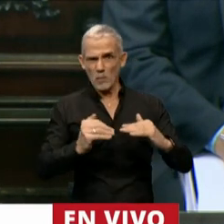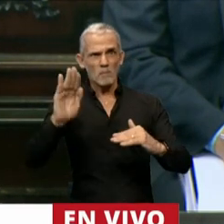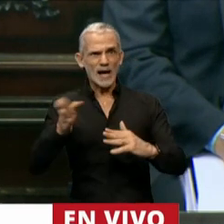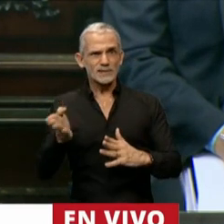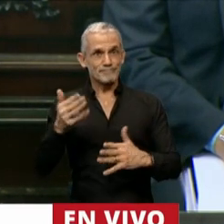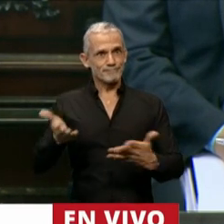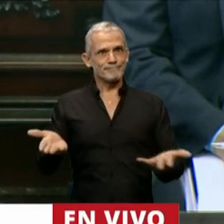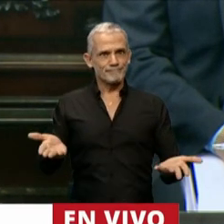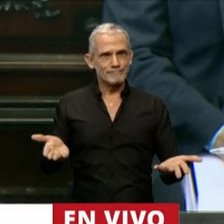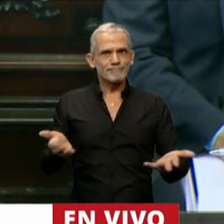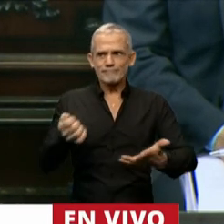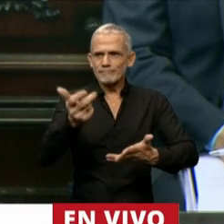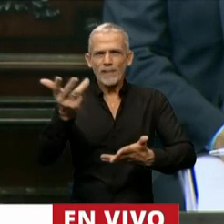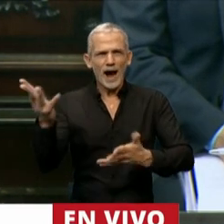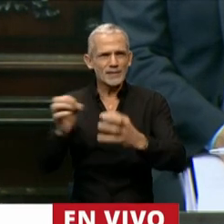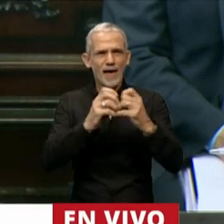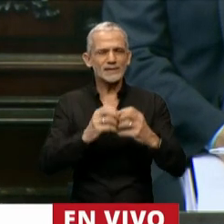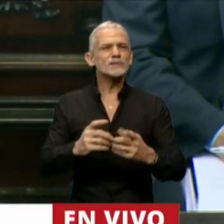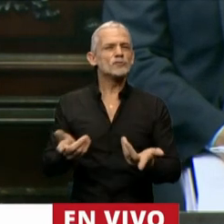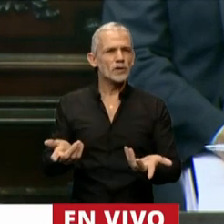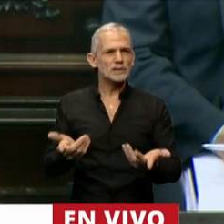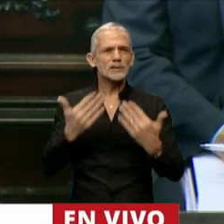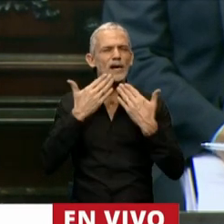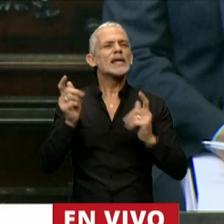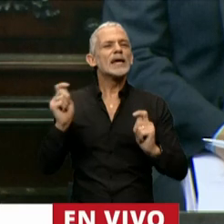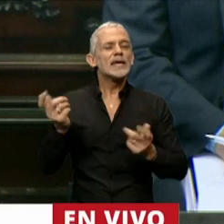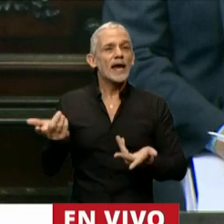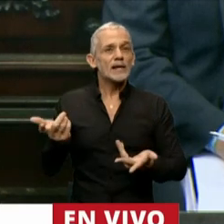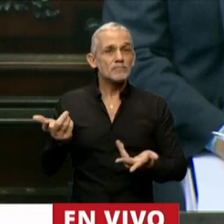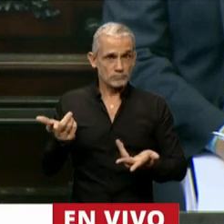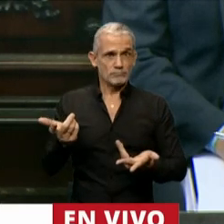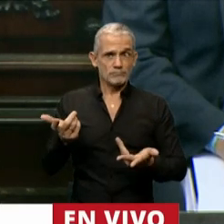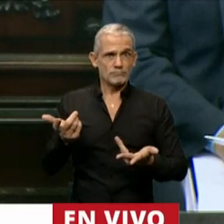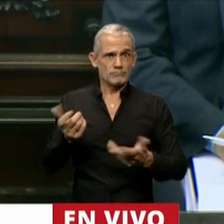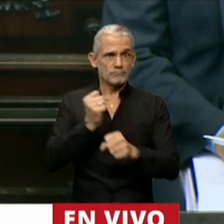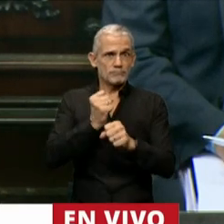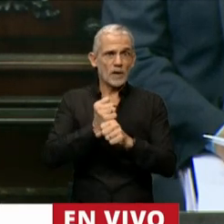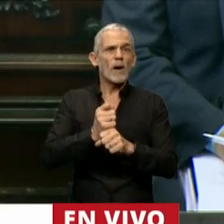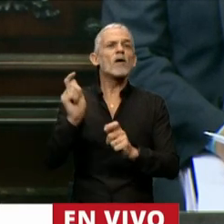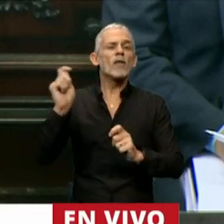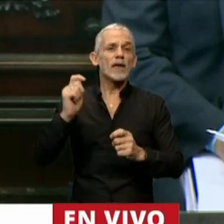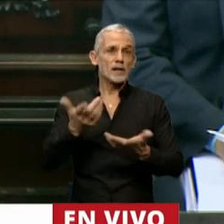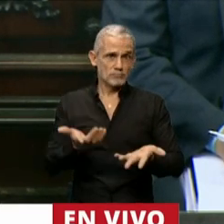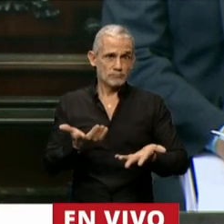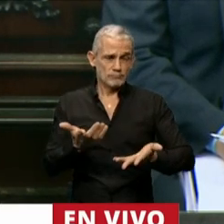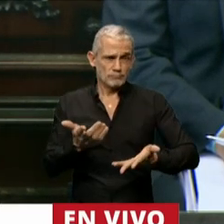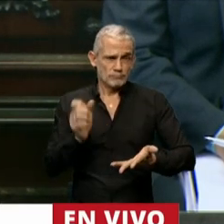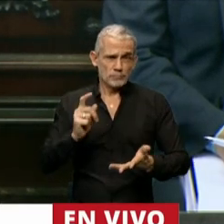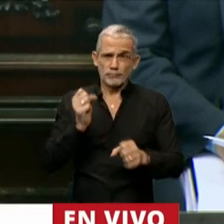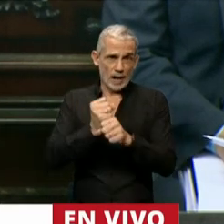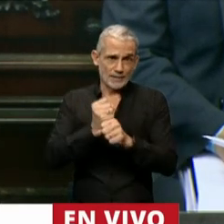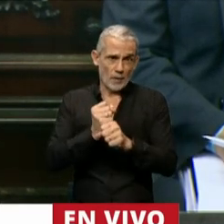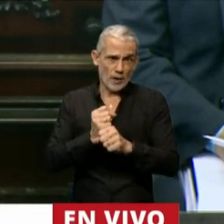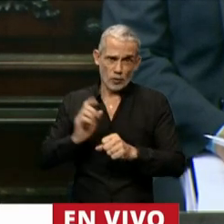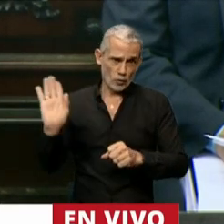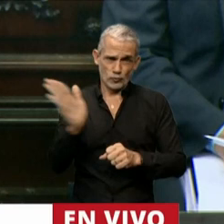Y eso también es mérito, eso también es mérito de parte de la tarea que todos